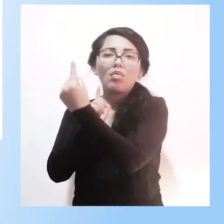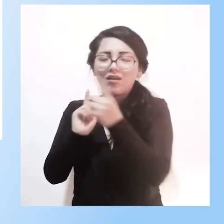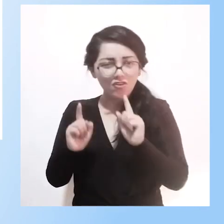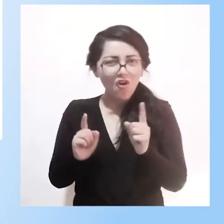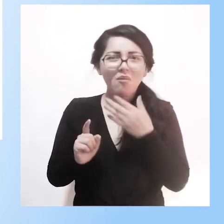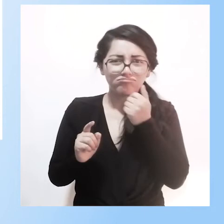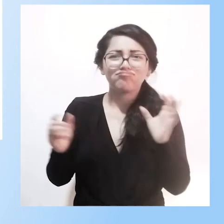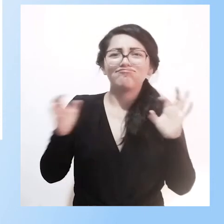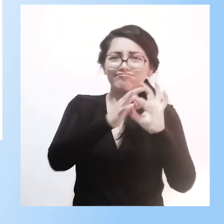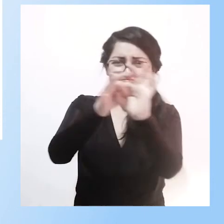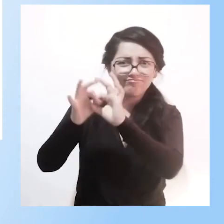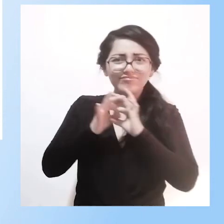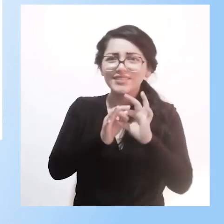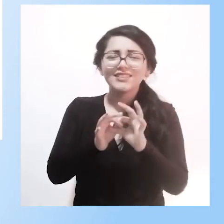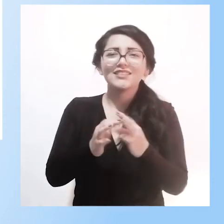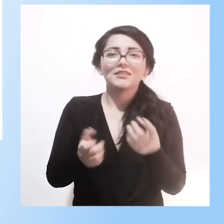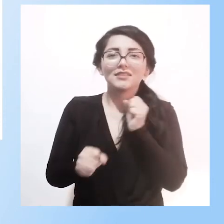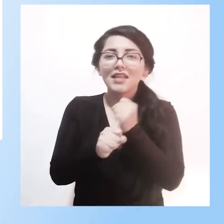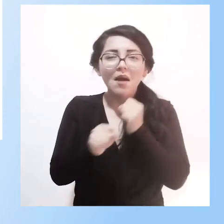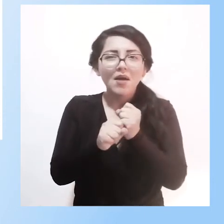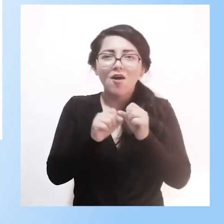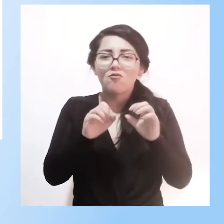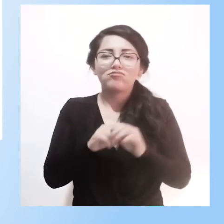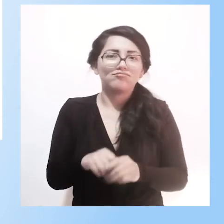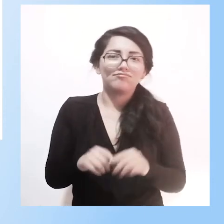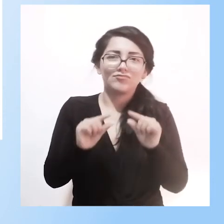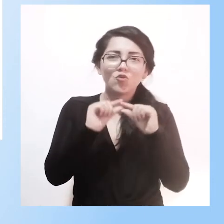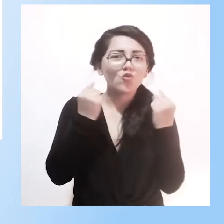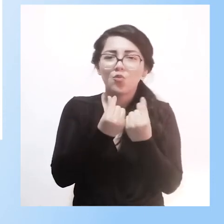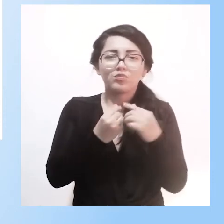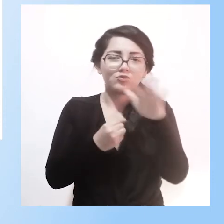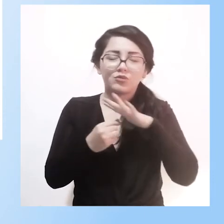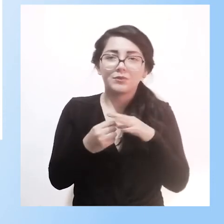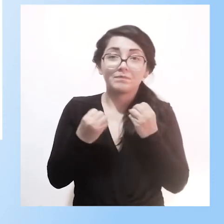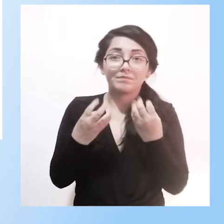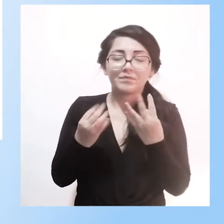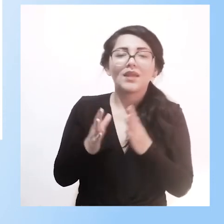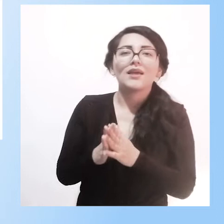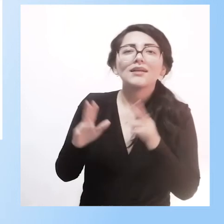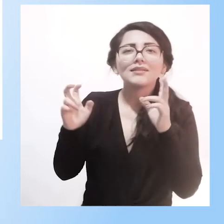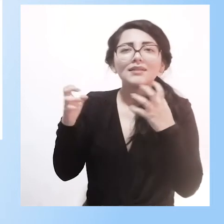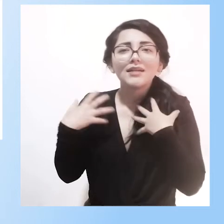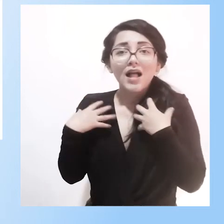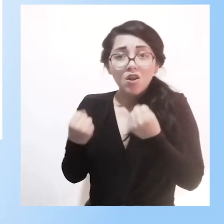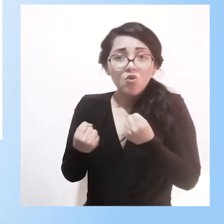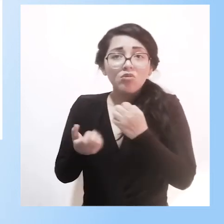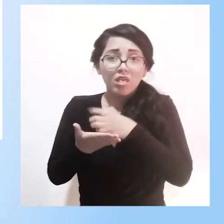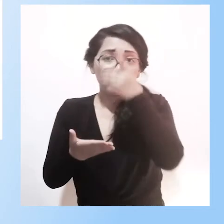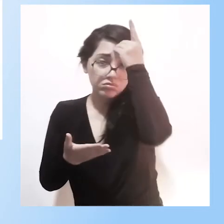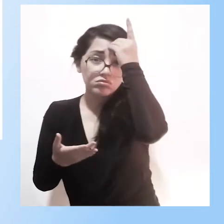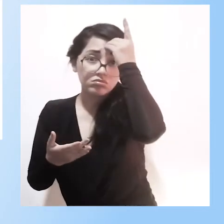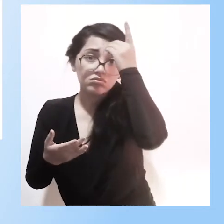juntos en un trabajo común de todos. En la salud y en la educación también,